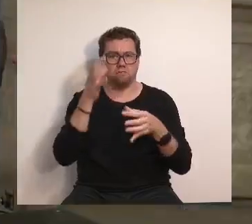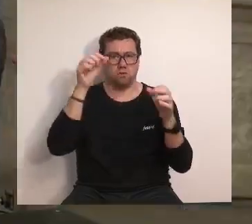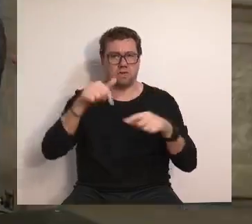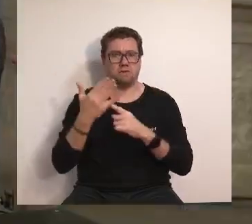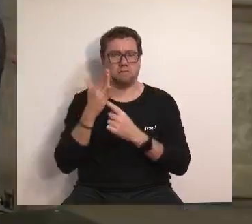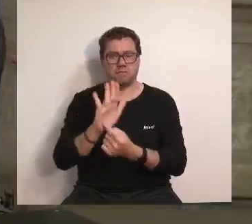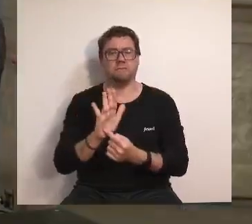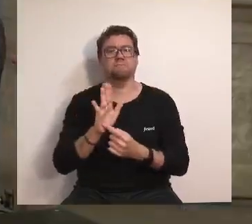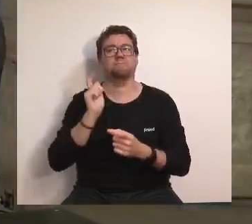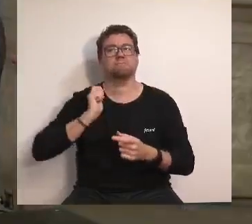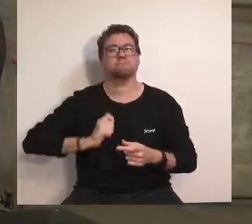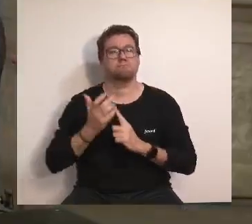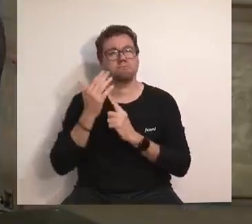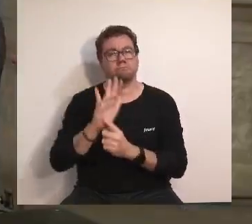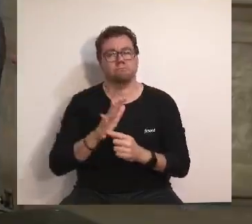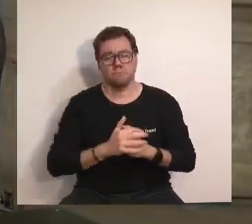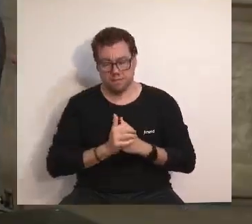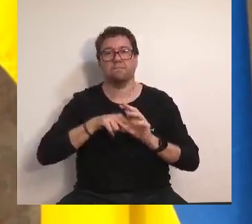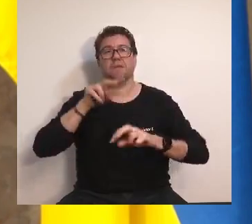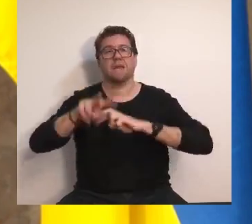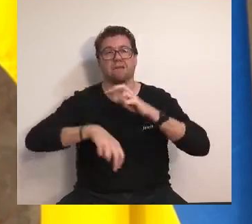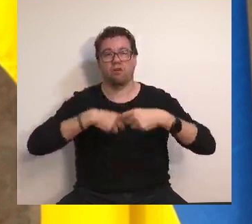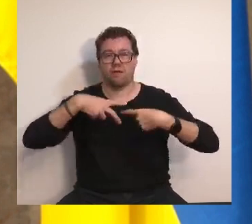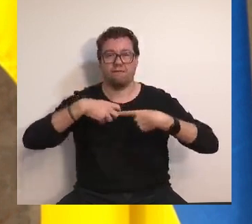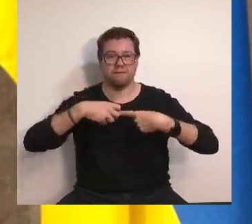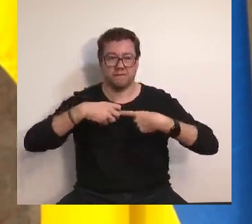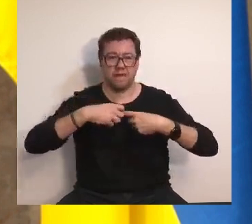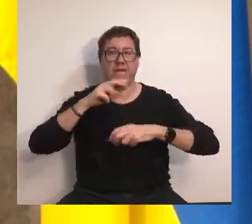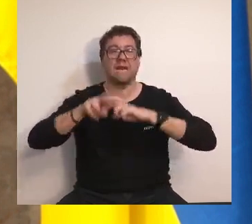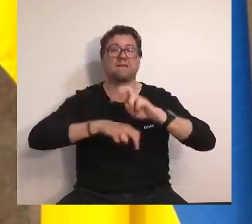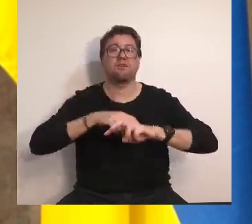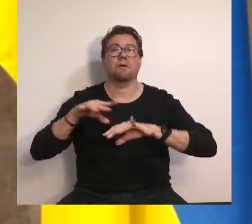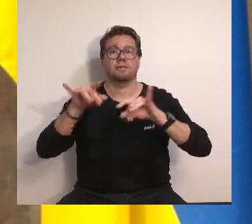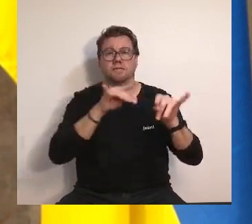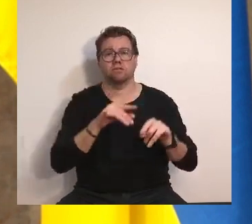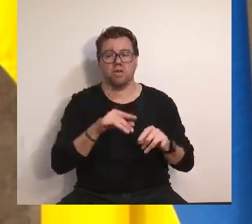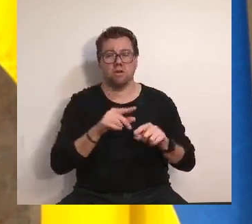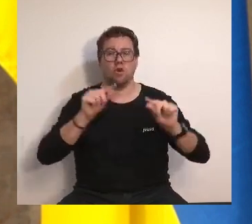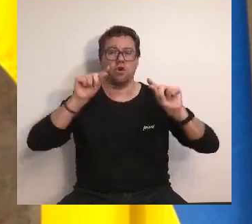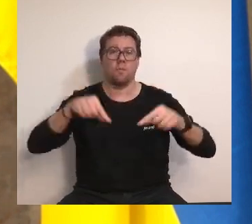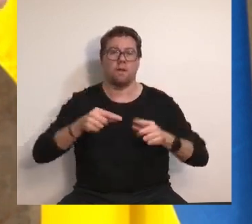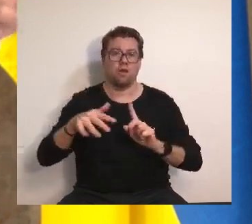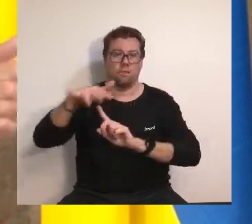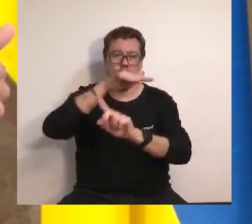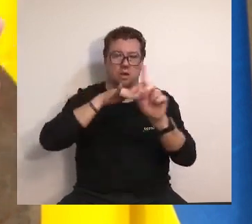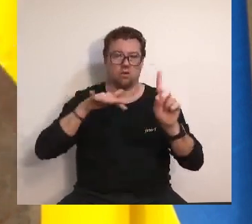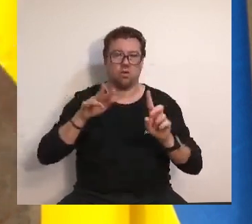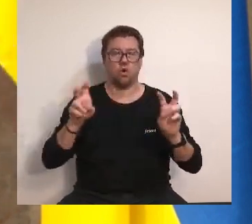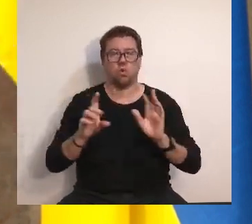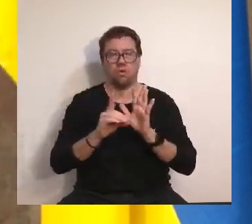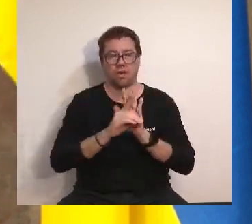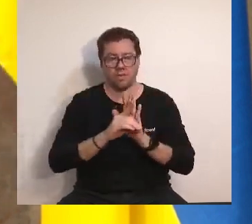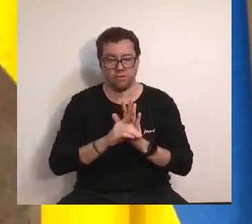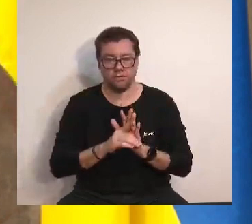que ha definido como la de las grandes reformas. Con reforma territorial, con convenio marco, con nuevo decreto